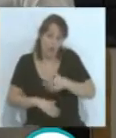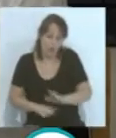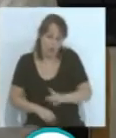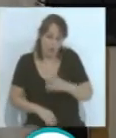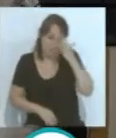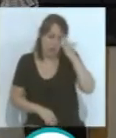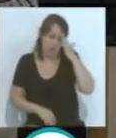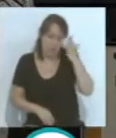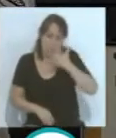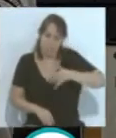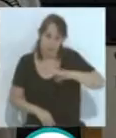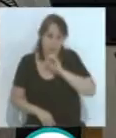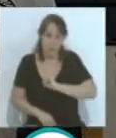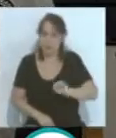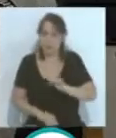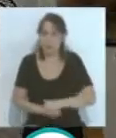sensación brutal.